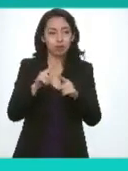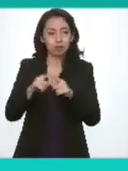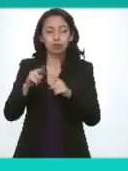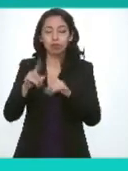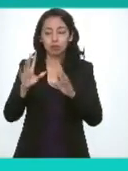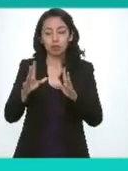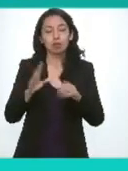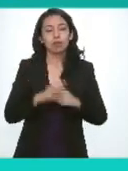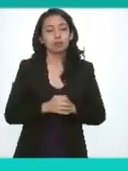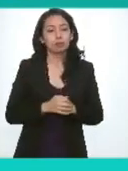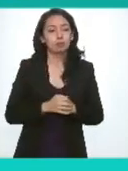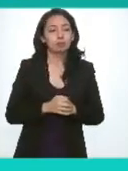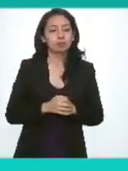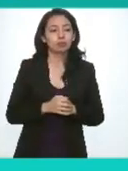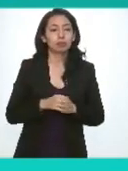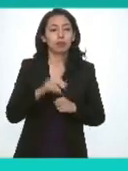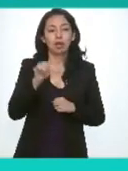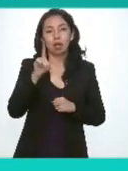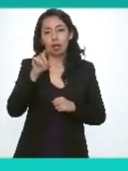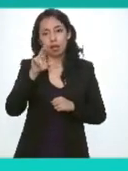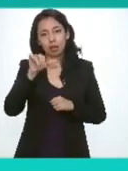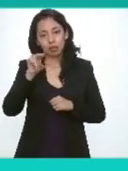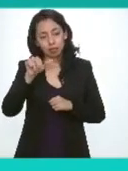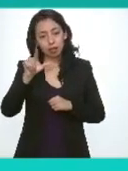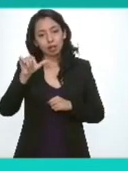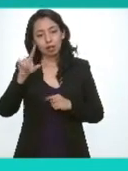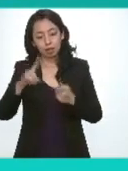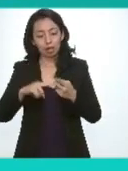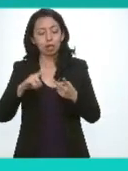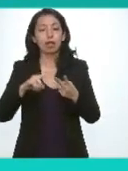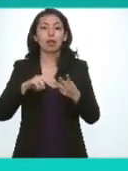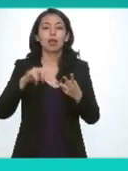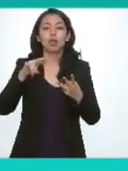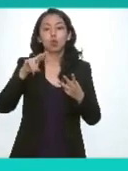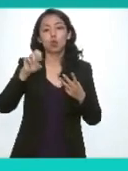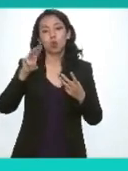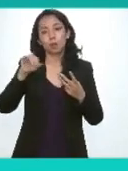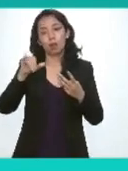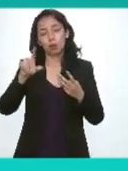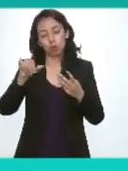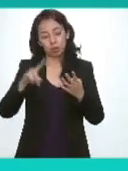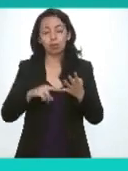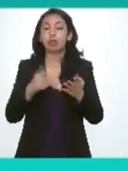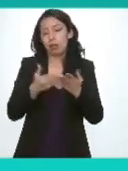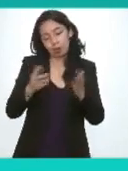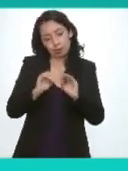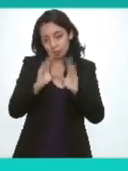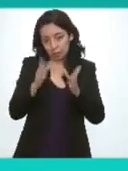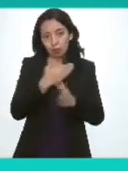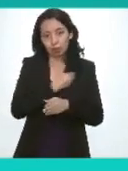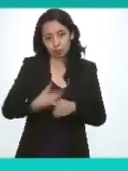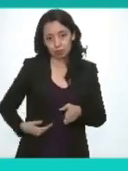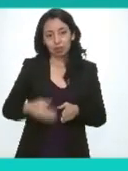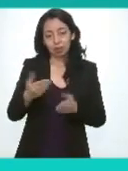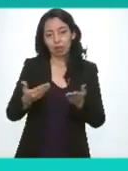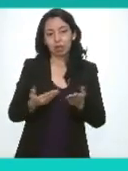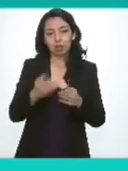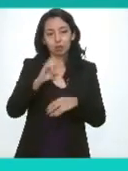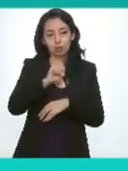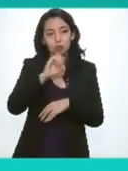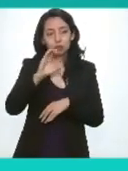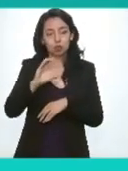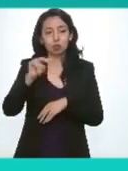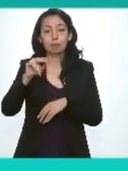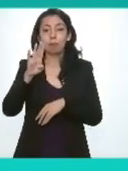nacional Adrián Alcalán o Marfileta del Río Venegas y bueno naturalmente a la presidenta del Consejo Nacional